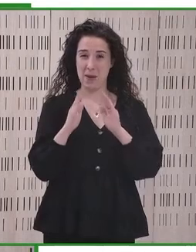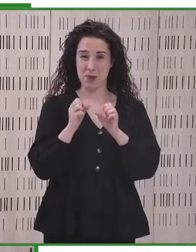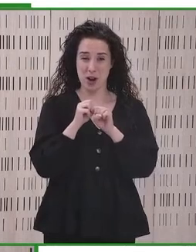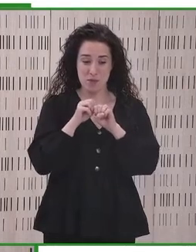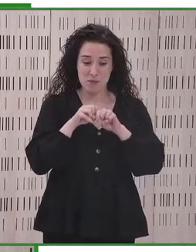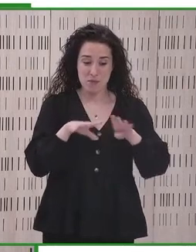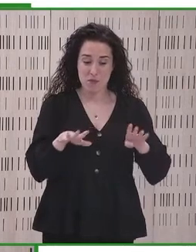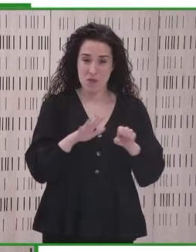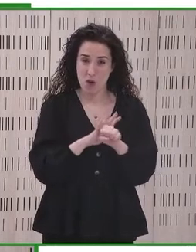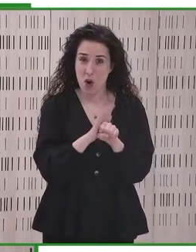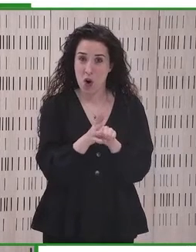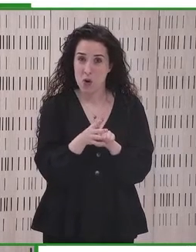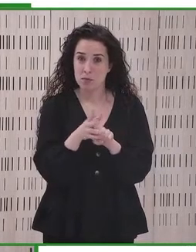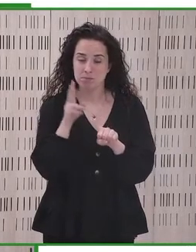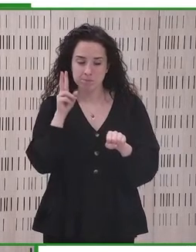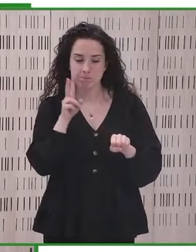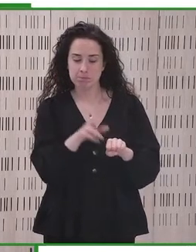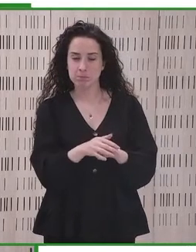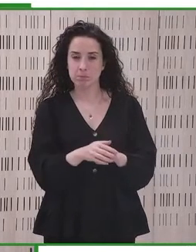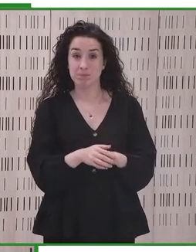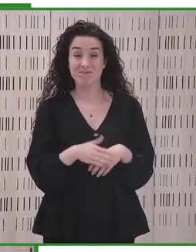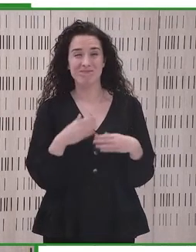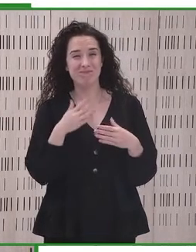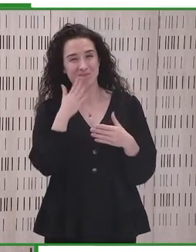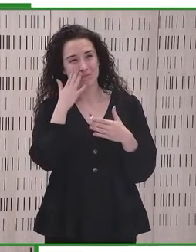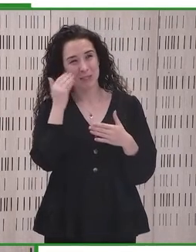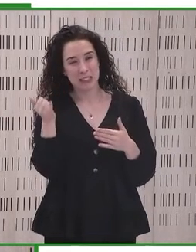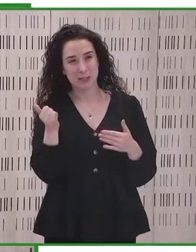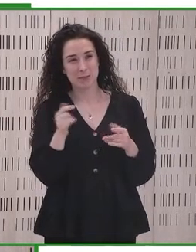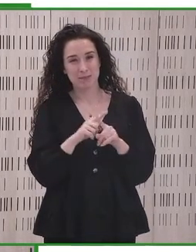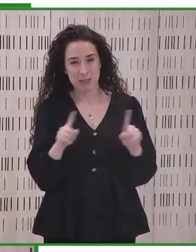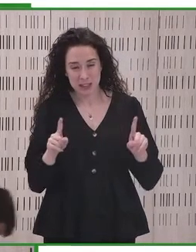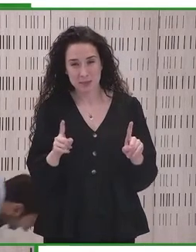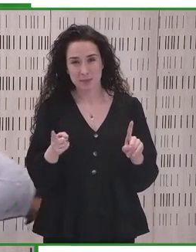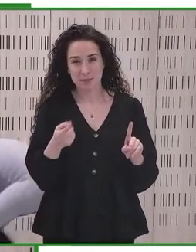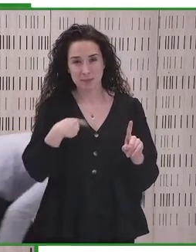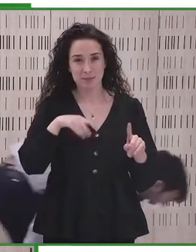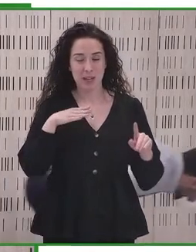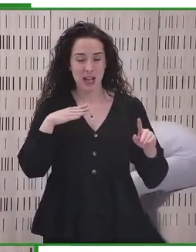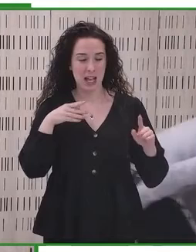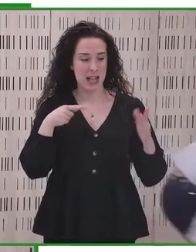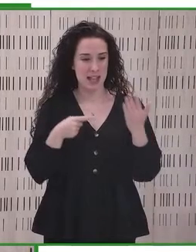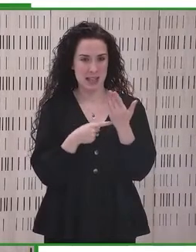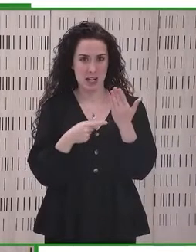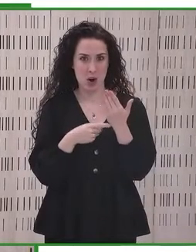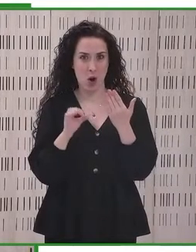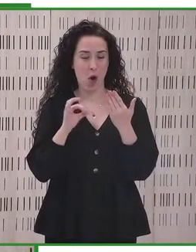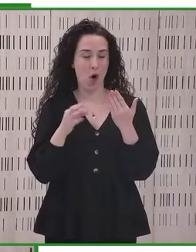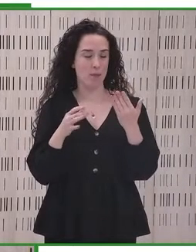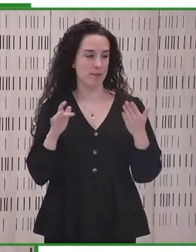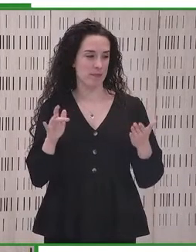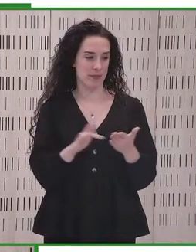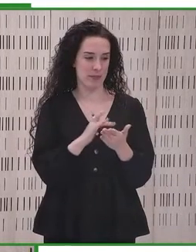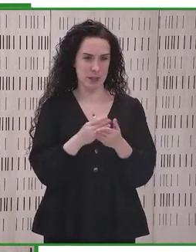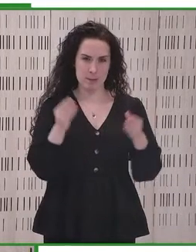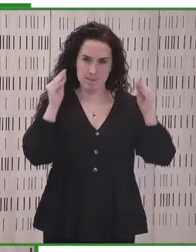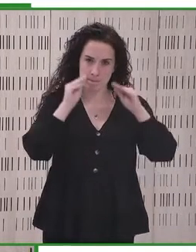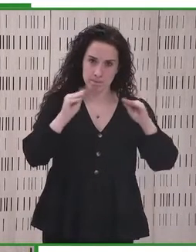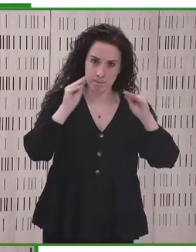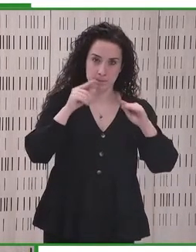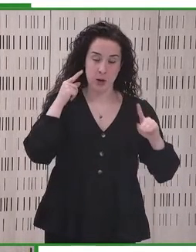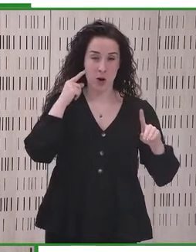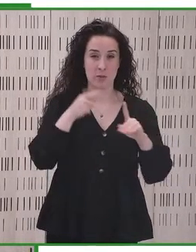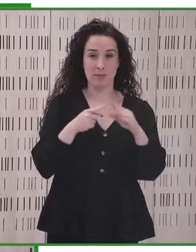en el fondo no pensamos que el acceso a la tecnología y la alfabetización digital para poder utilizar